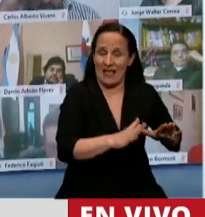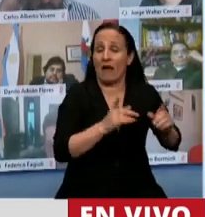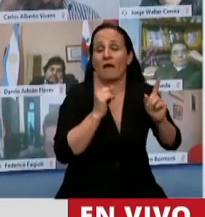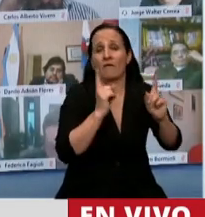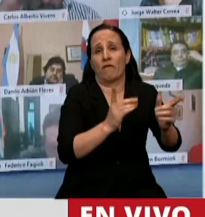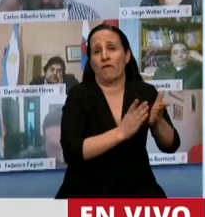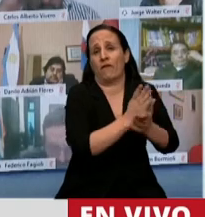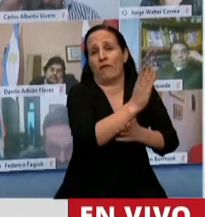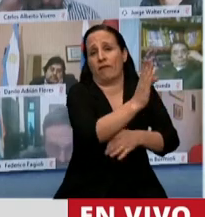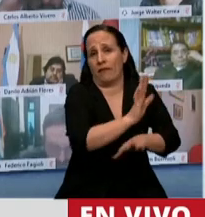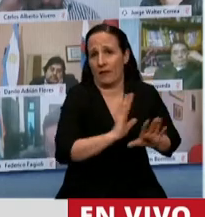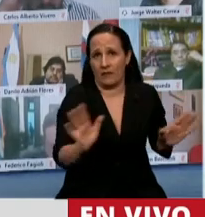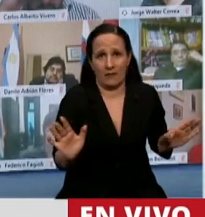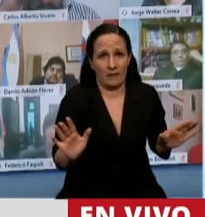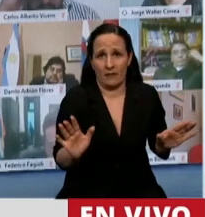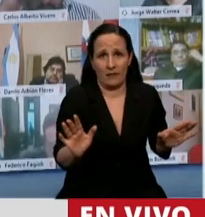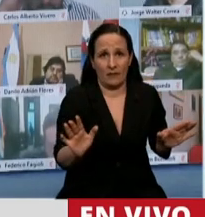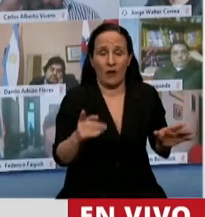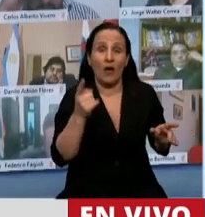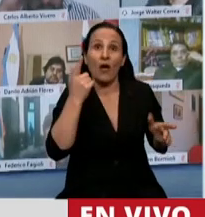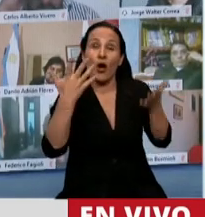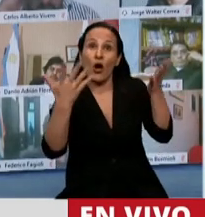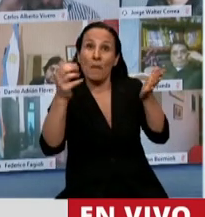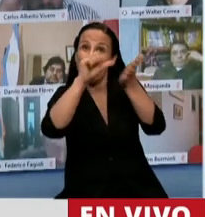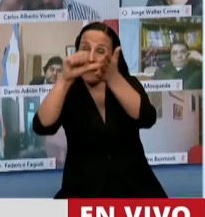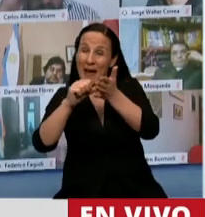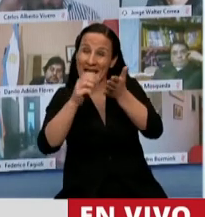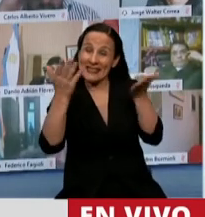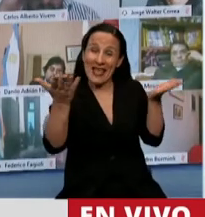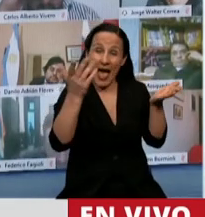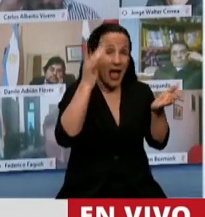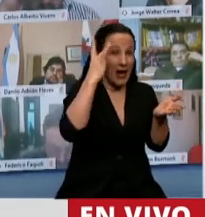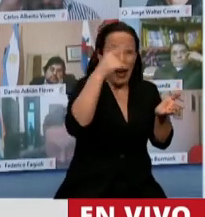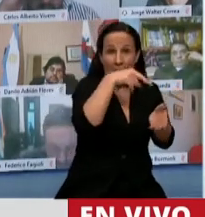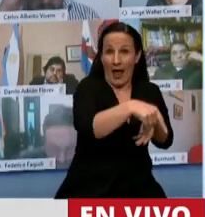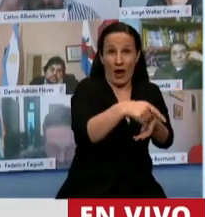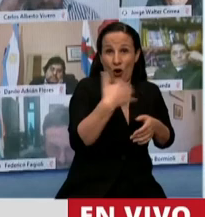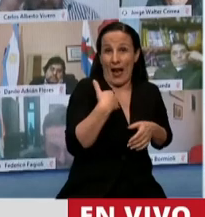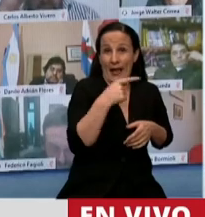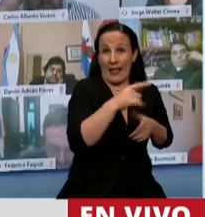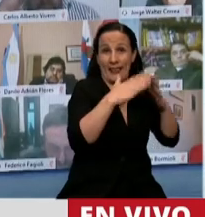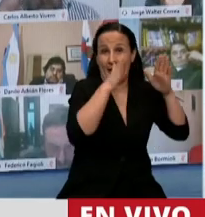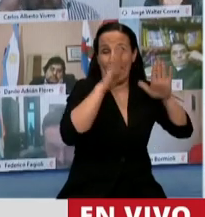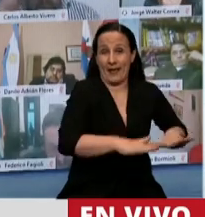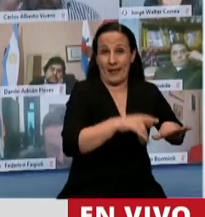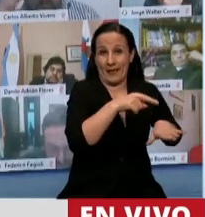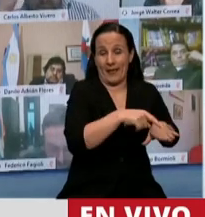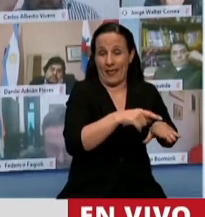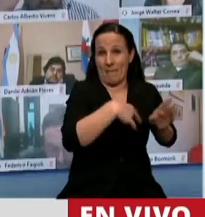peor que el 90% de los países en los que se tiene registro.